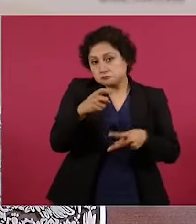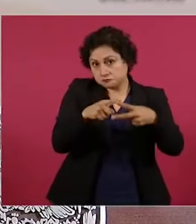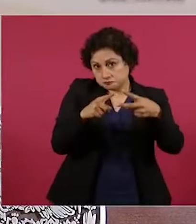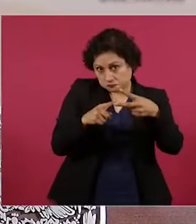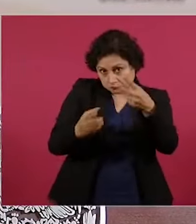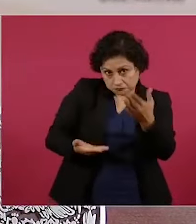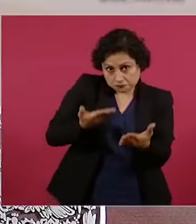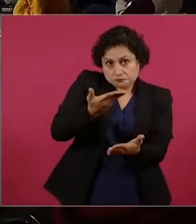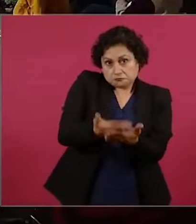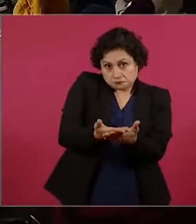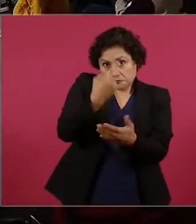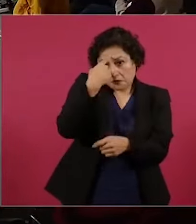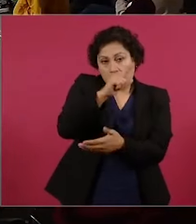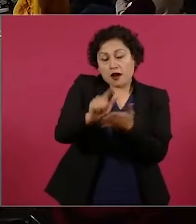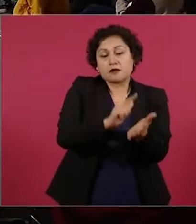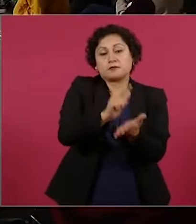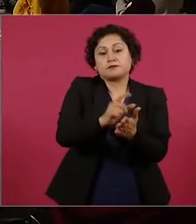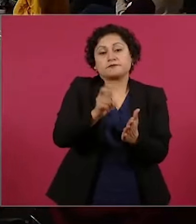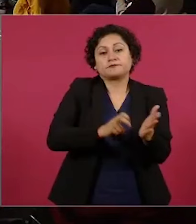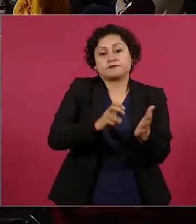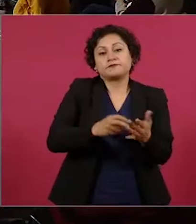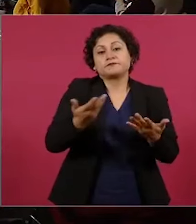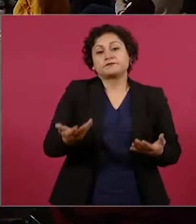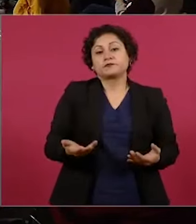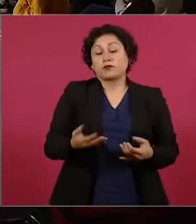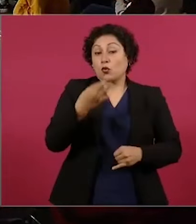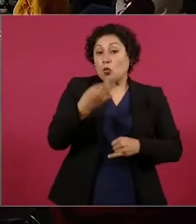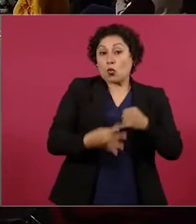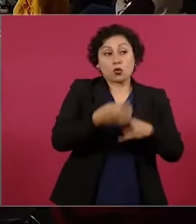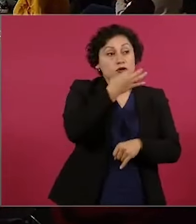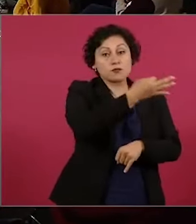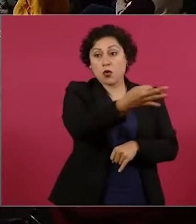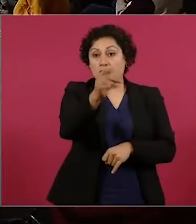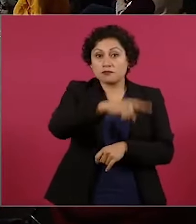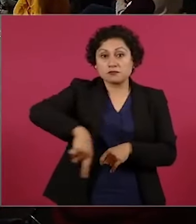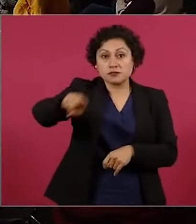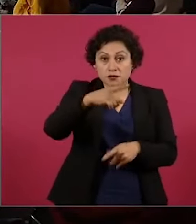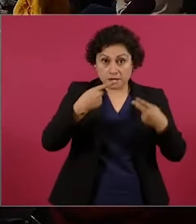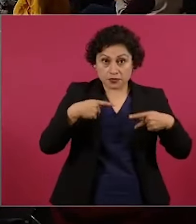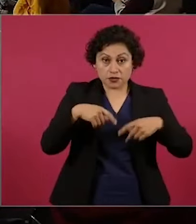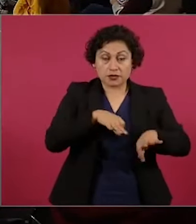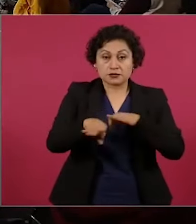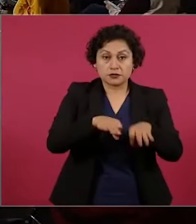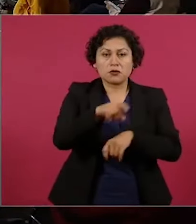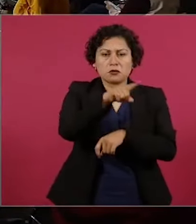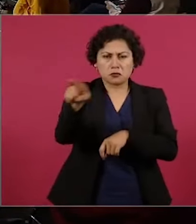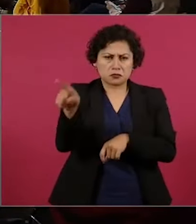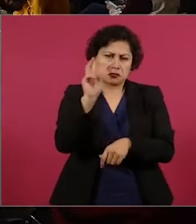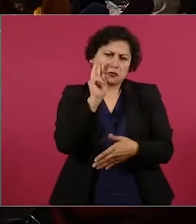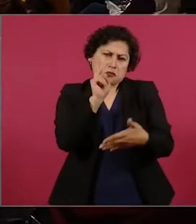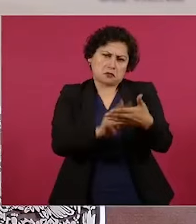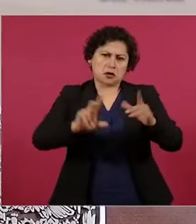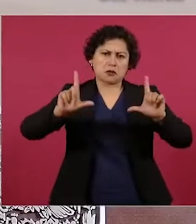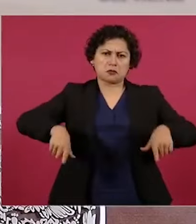recordarle a las y los trabajadores, en la que sigue, que pueden consultar toda la oferta de vivienda del Infonavit en mi